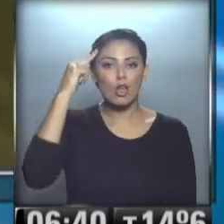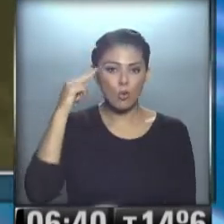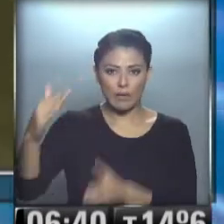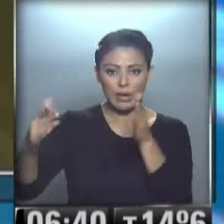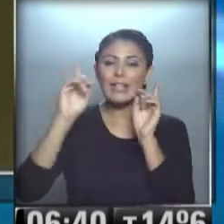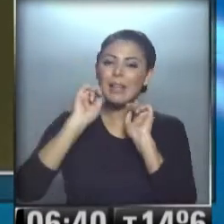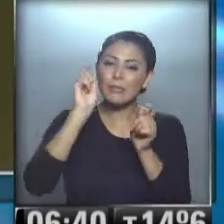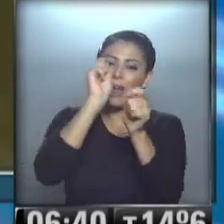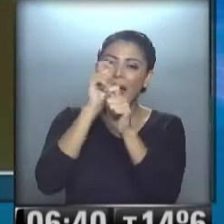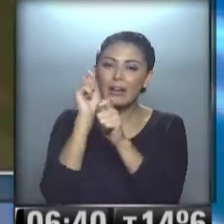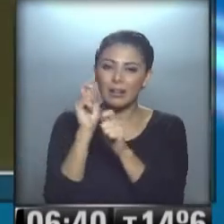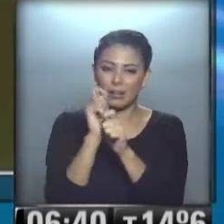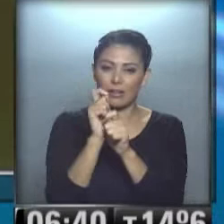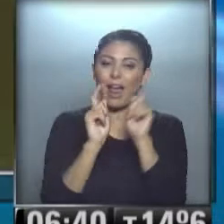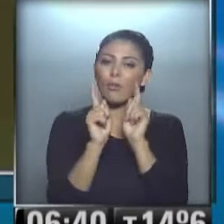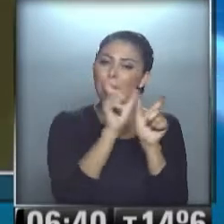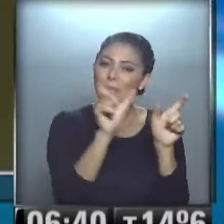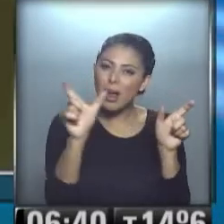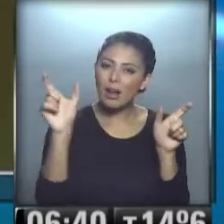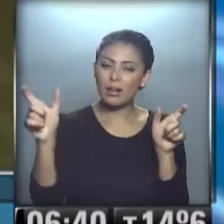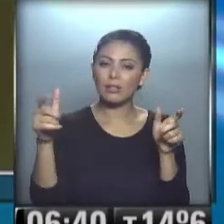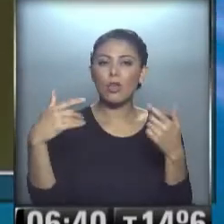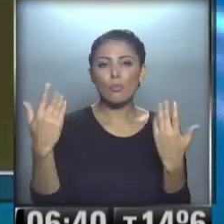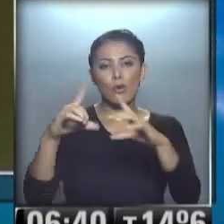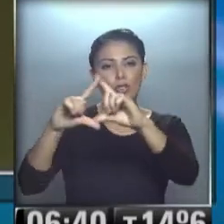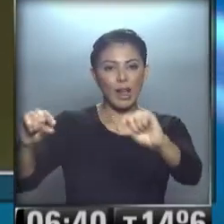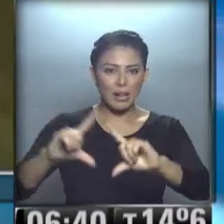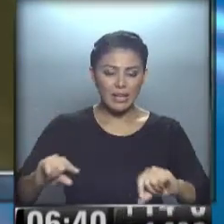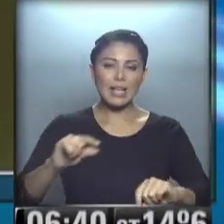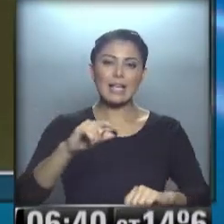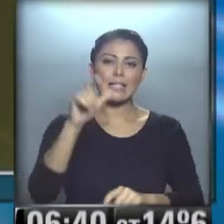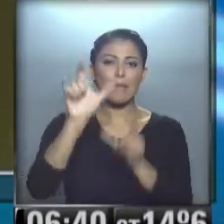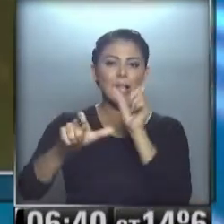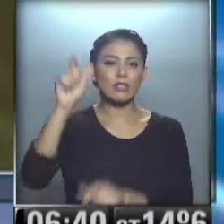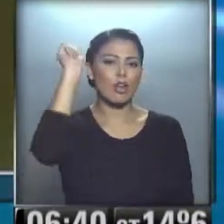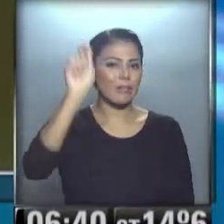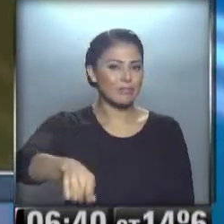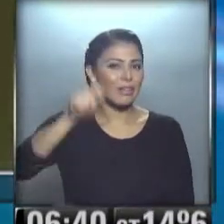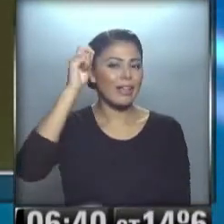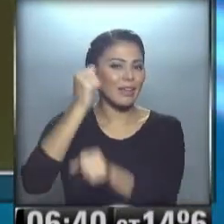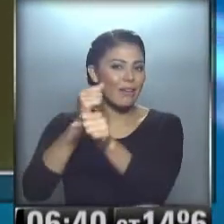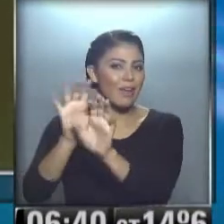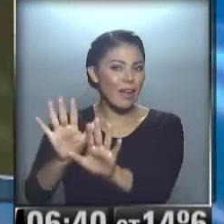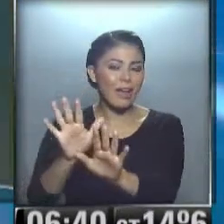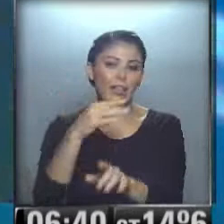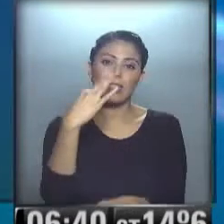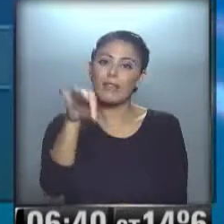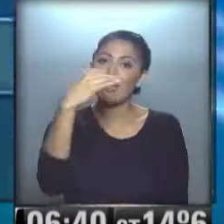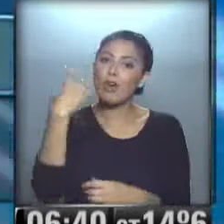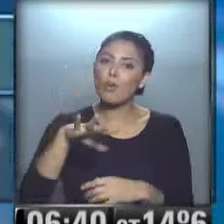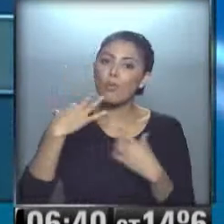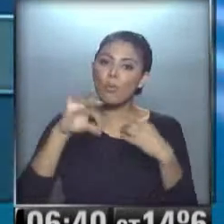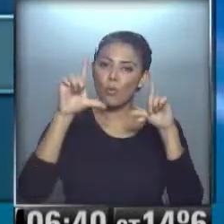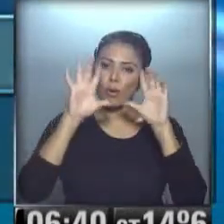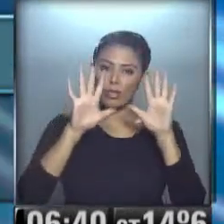realizan obras en la ruta 8... ...por sectores... ...así que hay balizamiento... ...hay banderilleros trabajando... ...transiten con mucha precaución... ...dejamos atrás